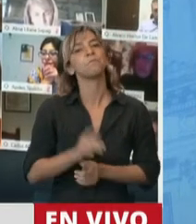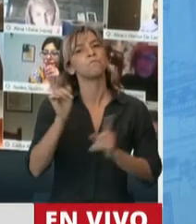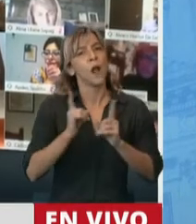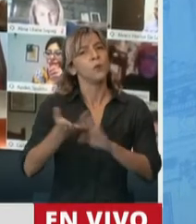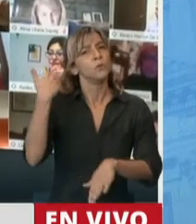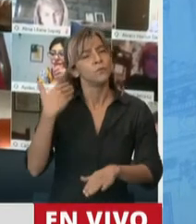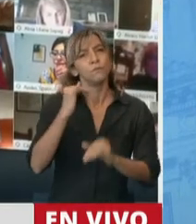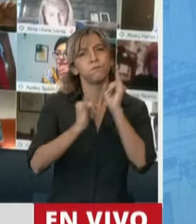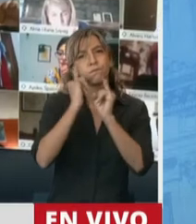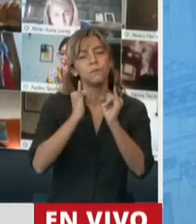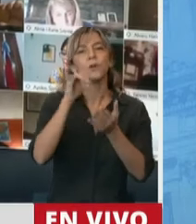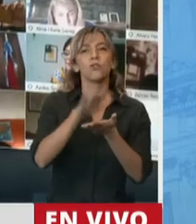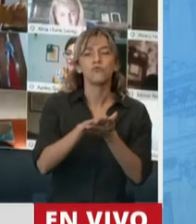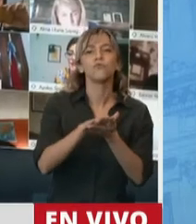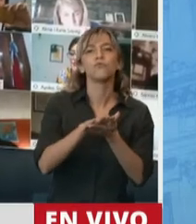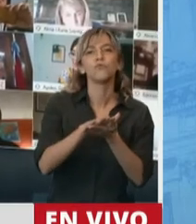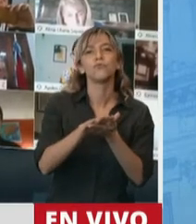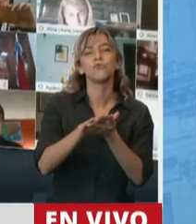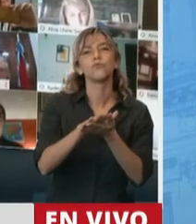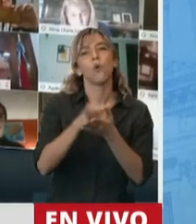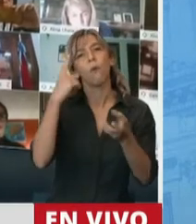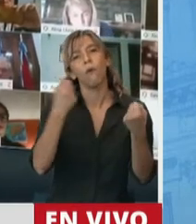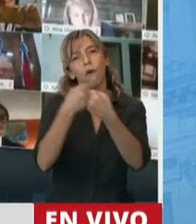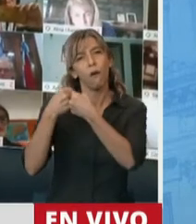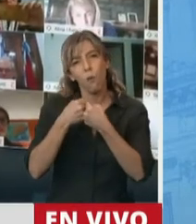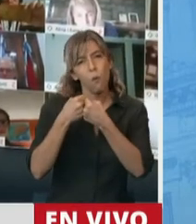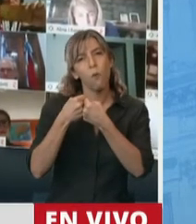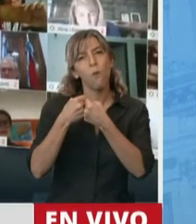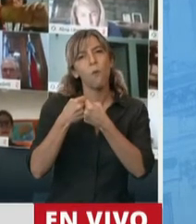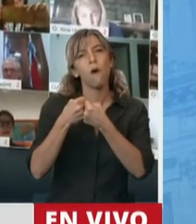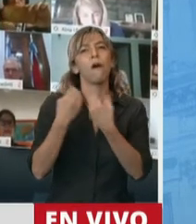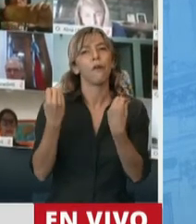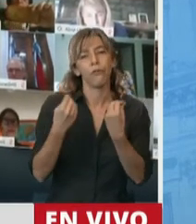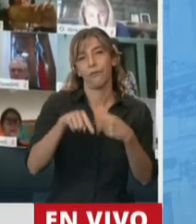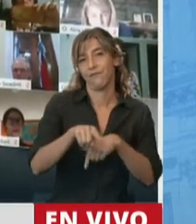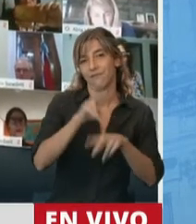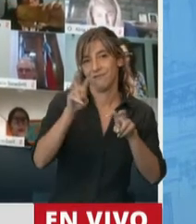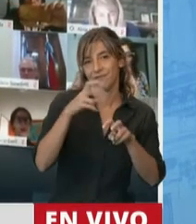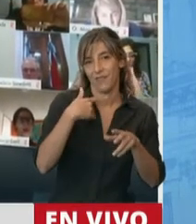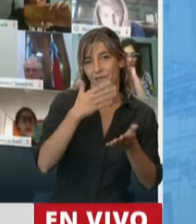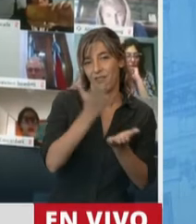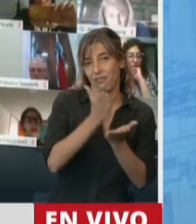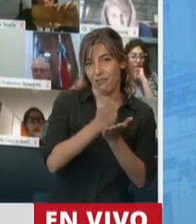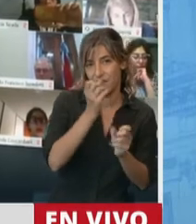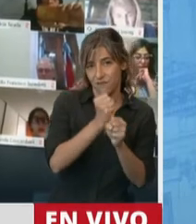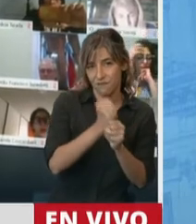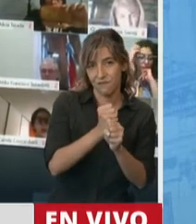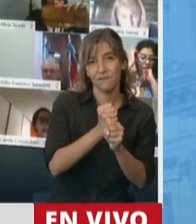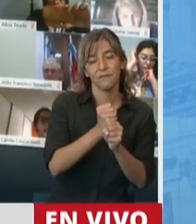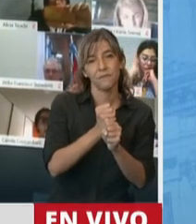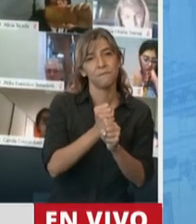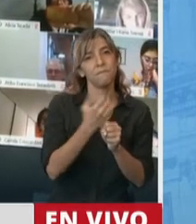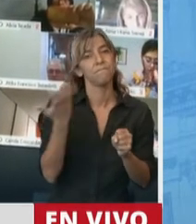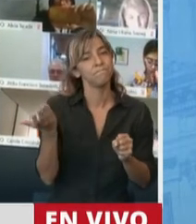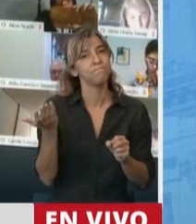respecto a los consensos que hemos alcanzado en la Comisión de Derecho Laboral y sin desmerecer, por supuesto,